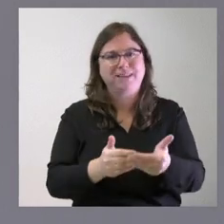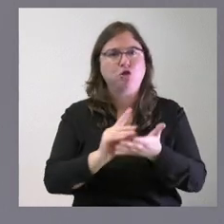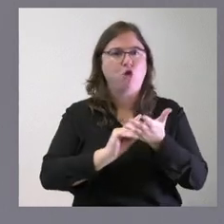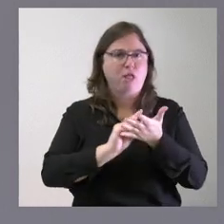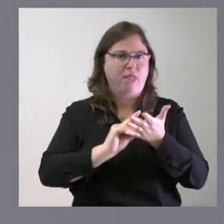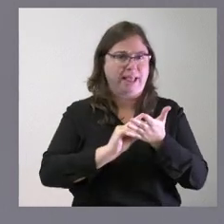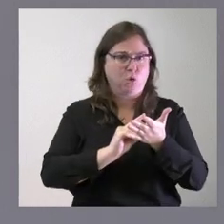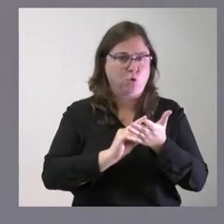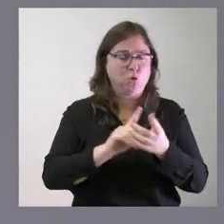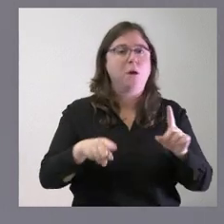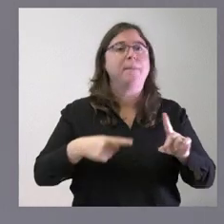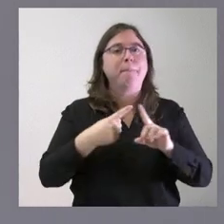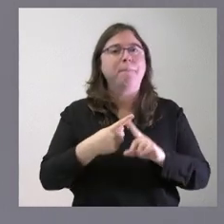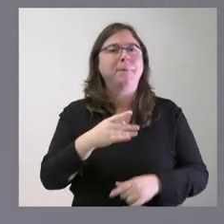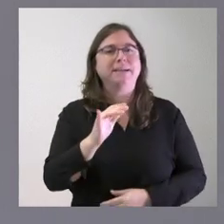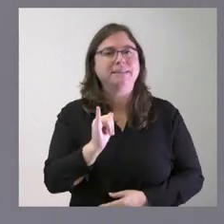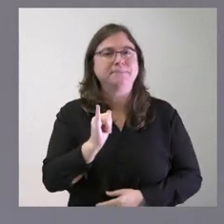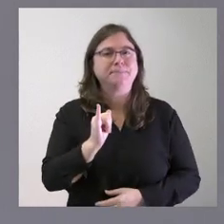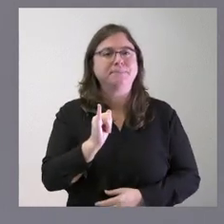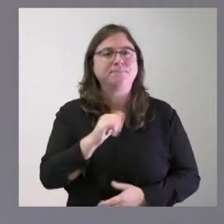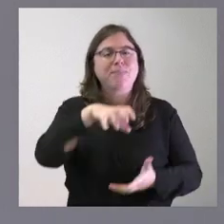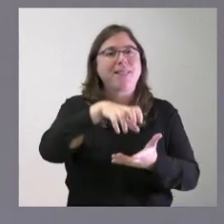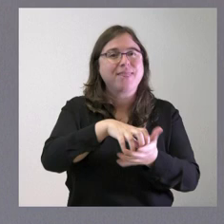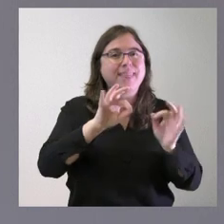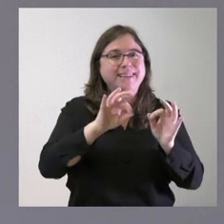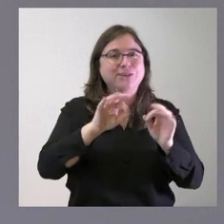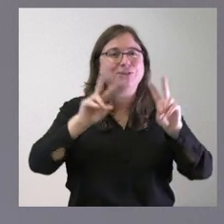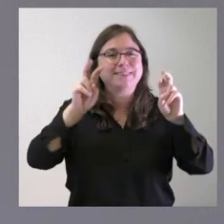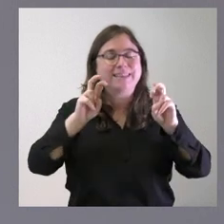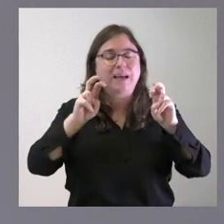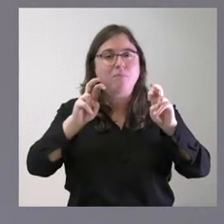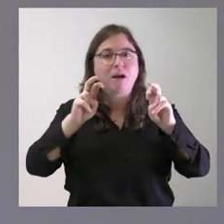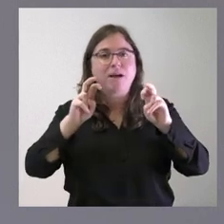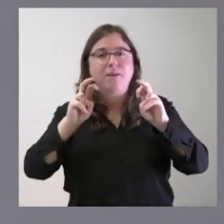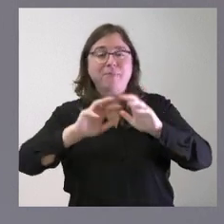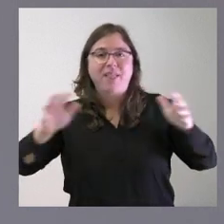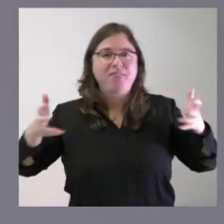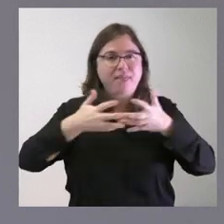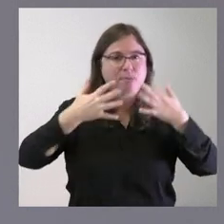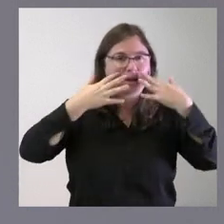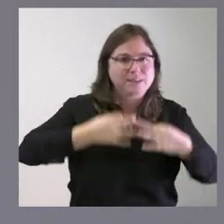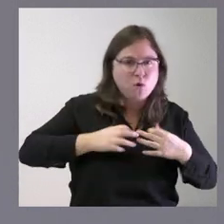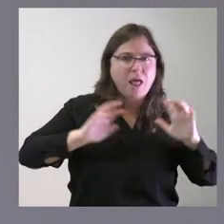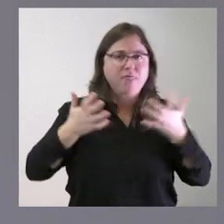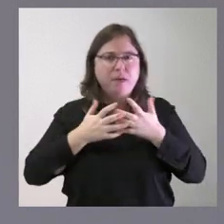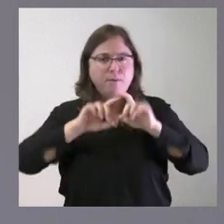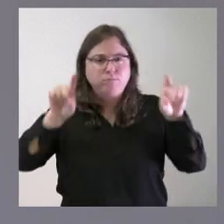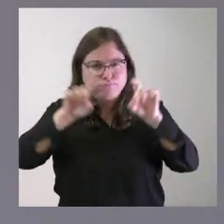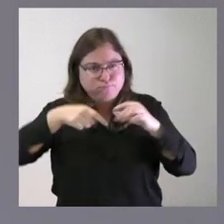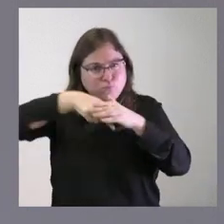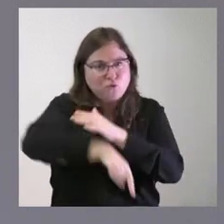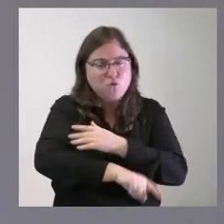Skyle y a la existencia de un centro en materia de ciberseguridad y cibercomputación y a la